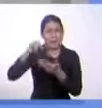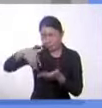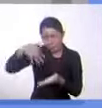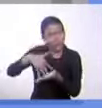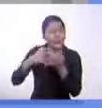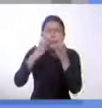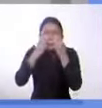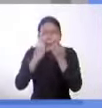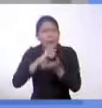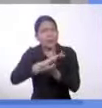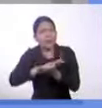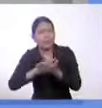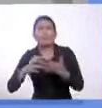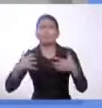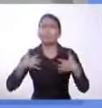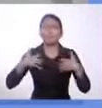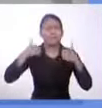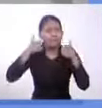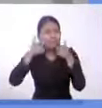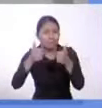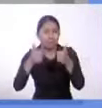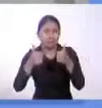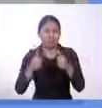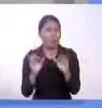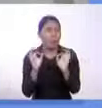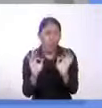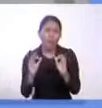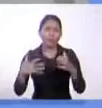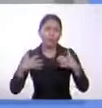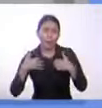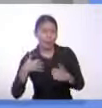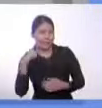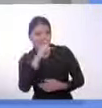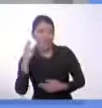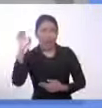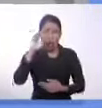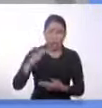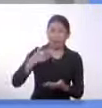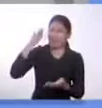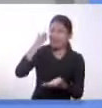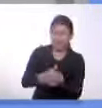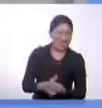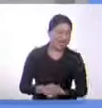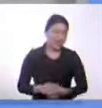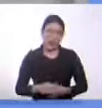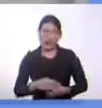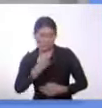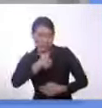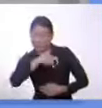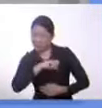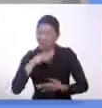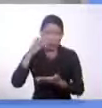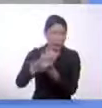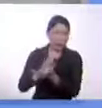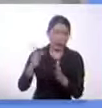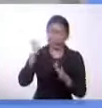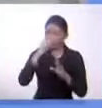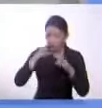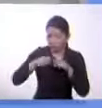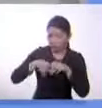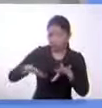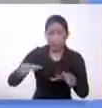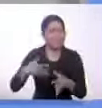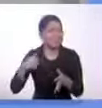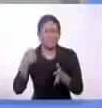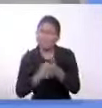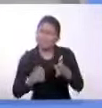sentía el sabor a la vida, de ese buen vivir que nosotros hoy más que nunca estamos luchando para hacer posible que